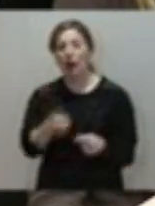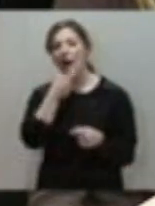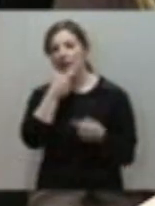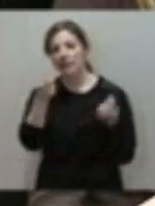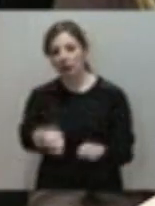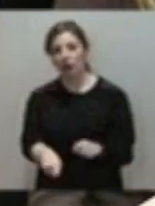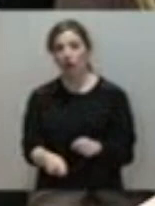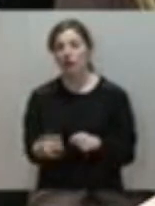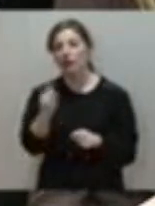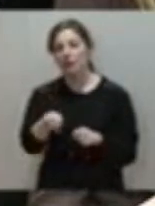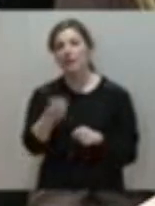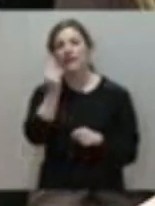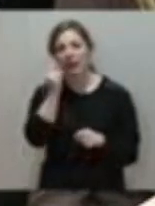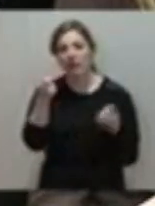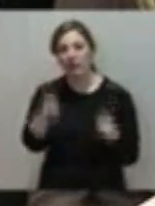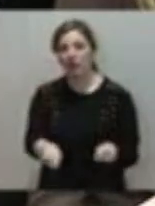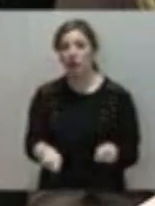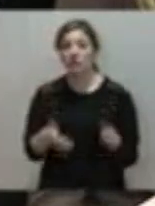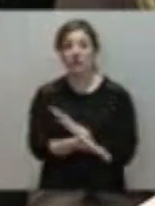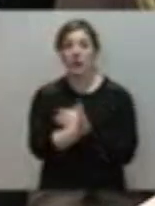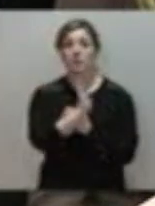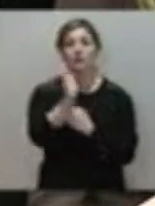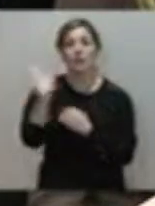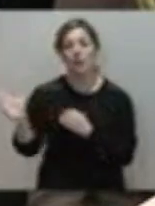las cerró Javier Fernández, las cerraron sus gobiernos en Madrid.